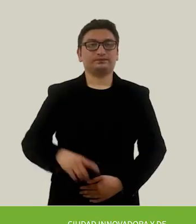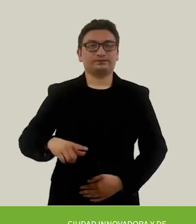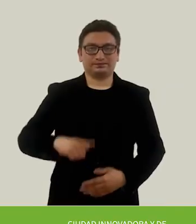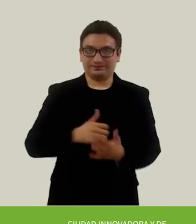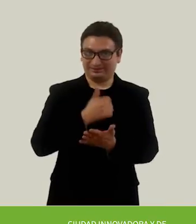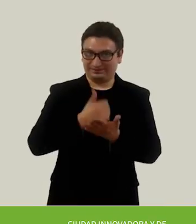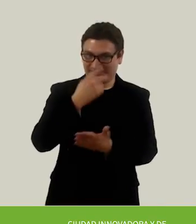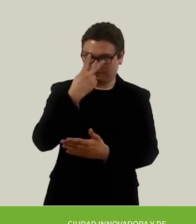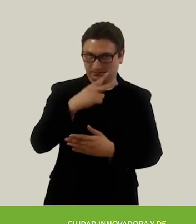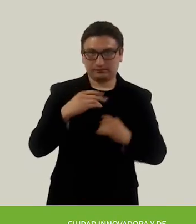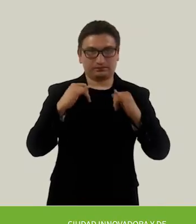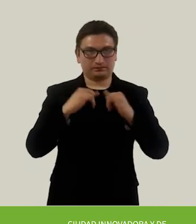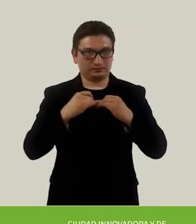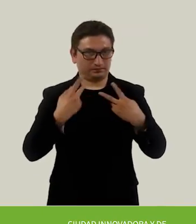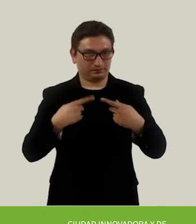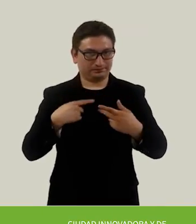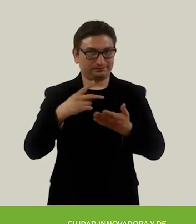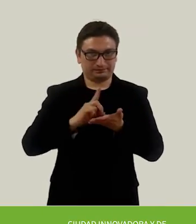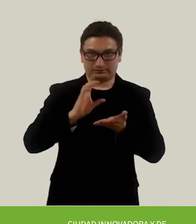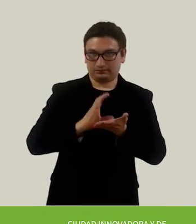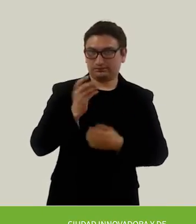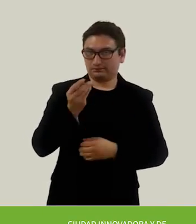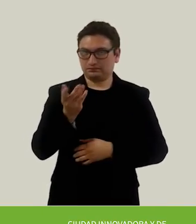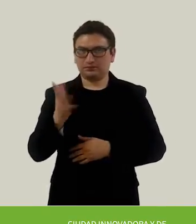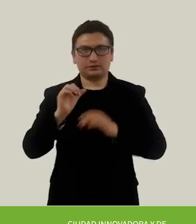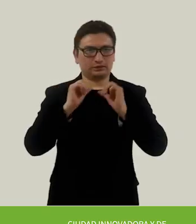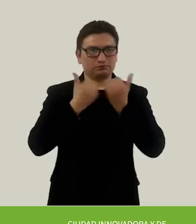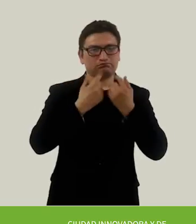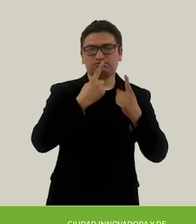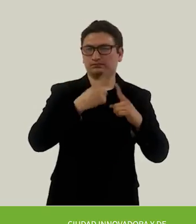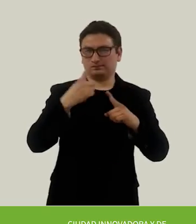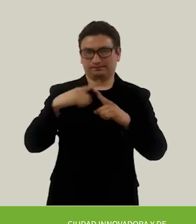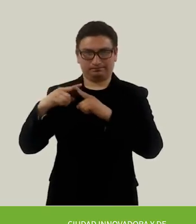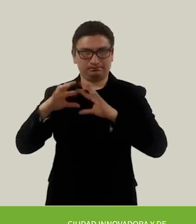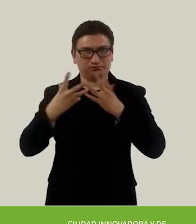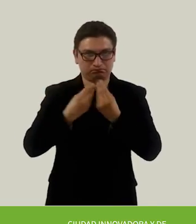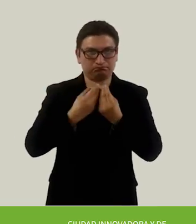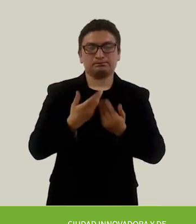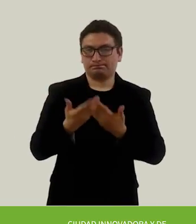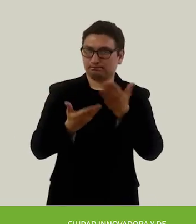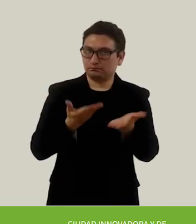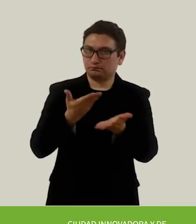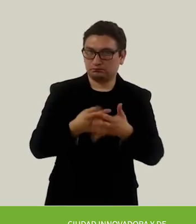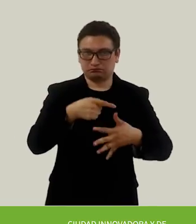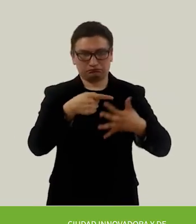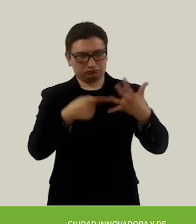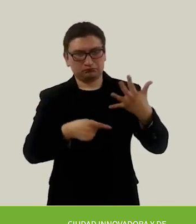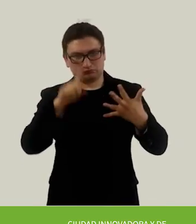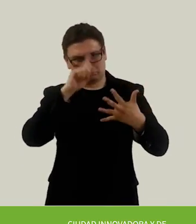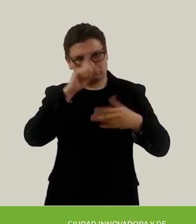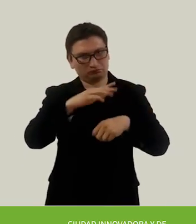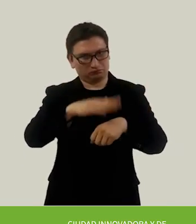El Gobierno de la Ciudad de México, el Instituto de las Personas con Discapacidad y diferentes organizaciones de la sociedad civil